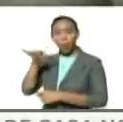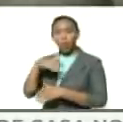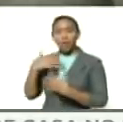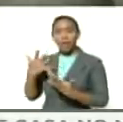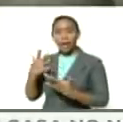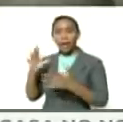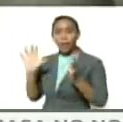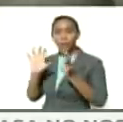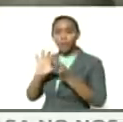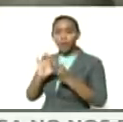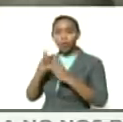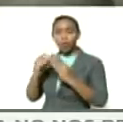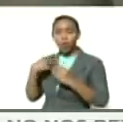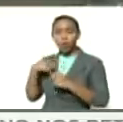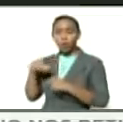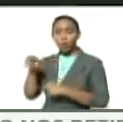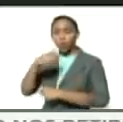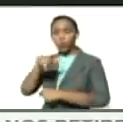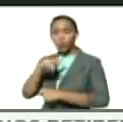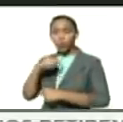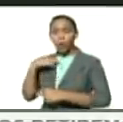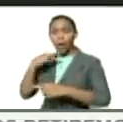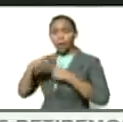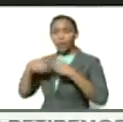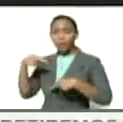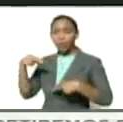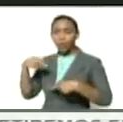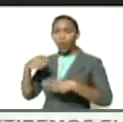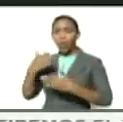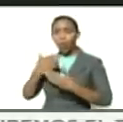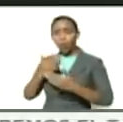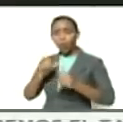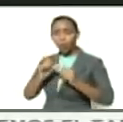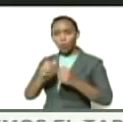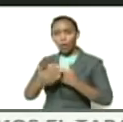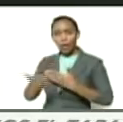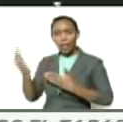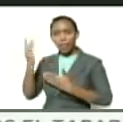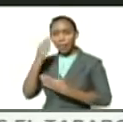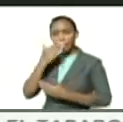es la unificación de todas y todas por la revolución sigue adelante presidente